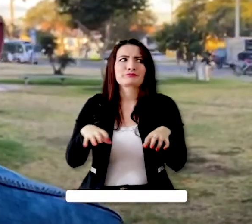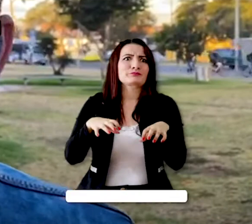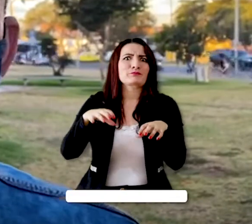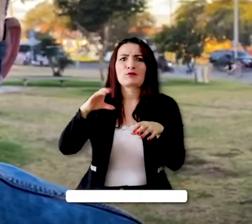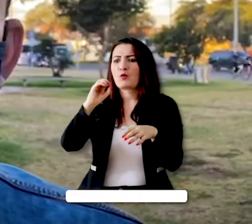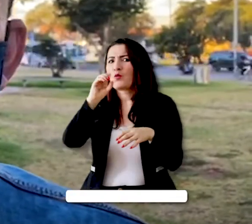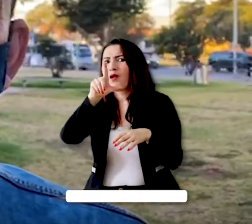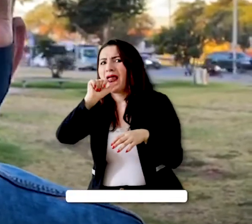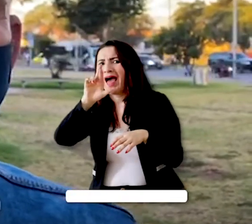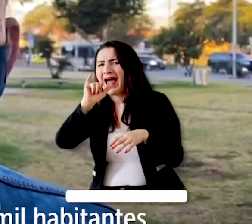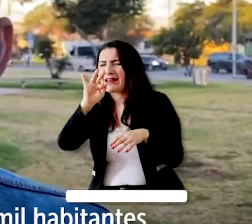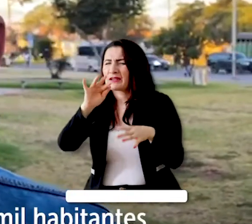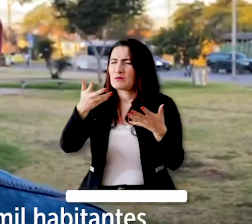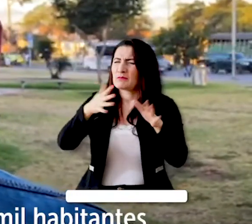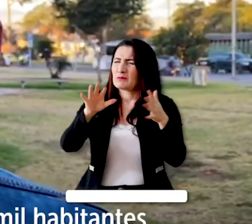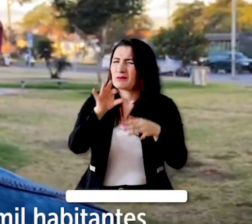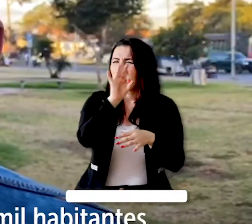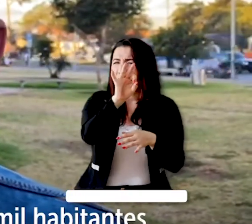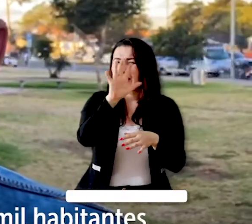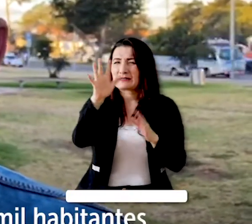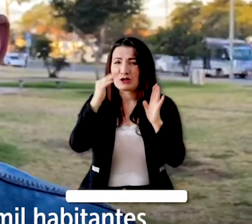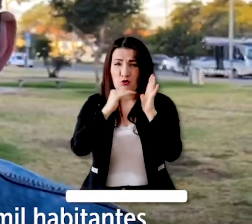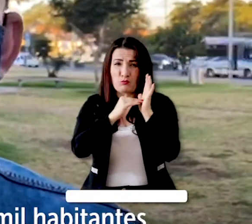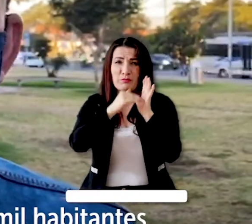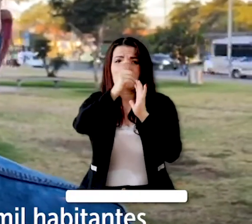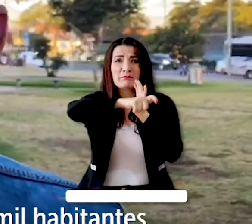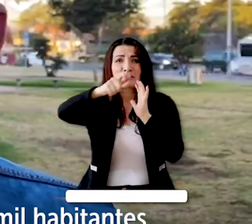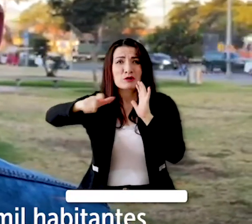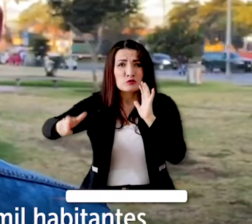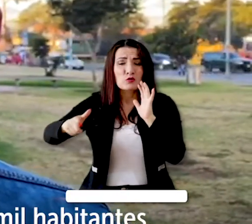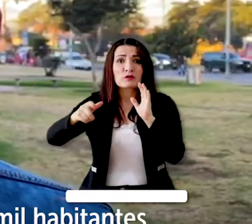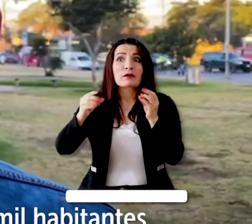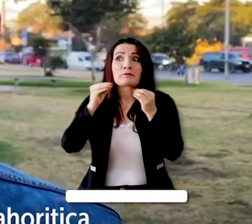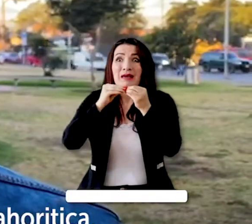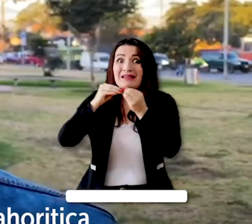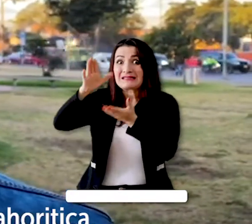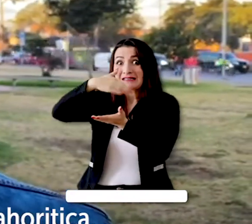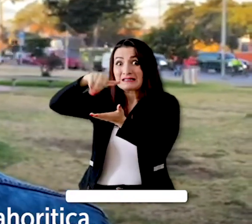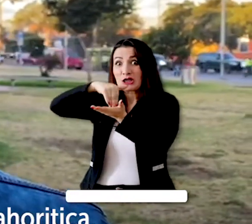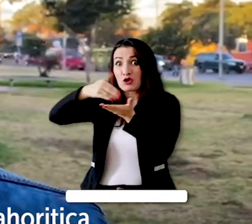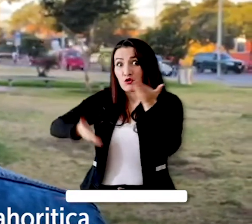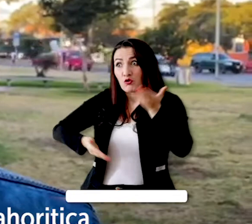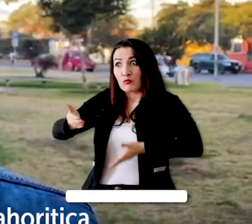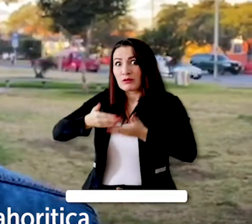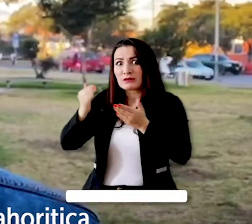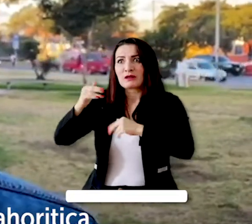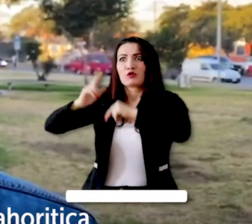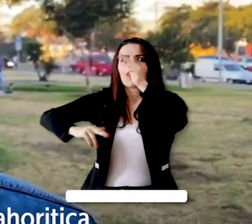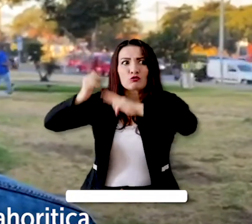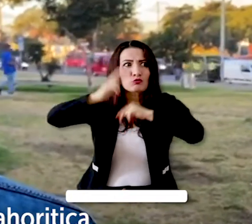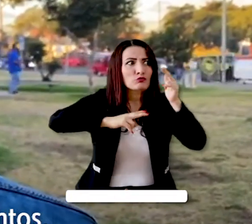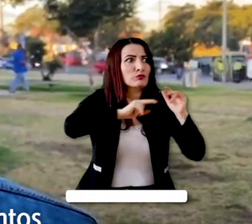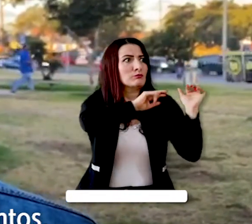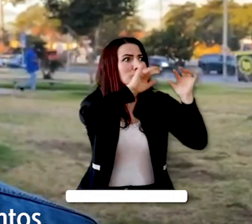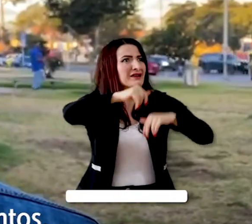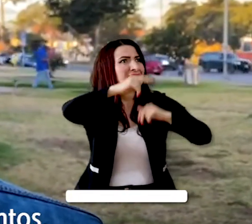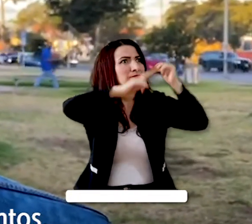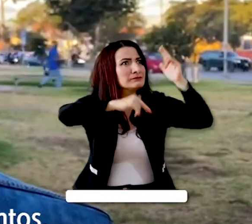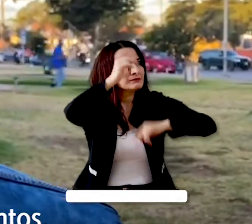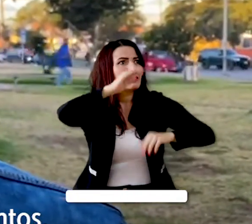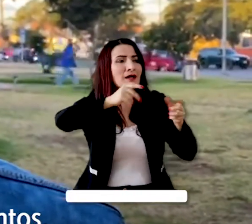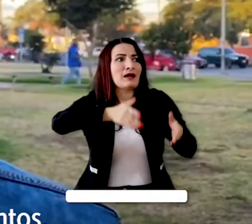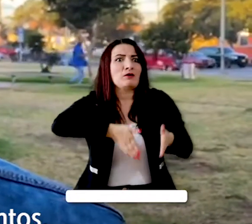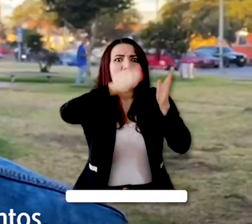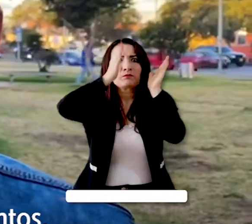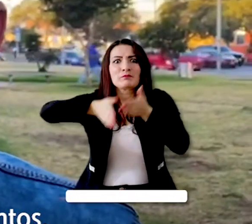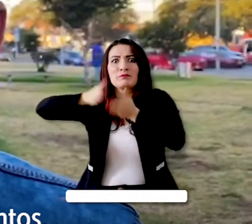en Villa del Río y Olarte, tenemos un promedio más o menos de 35 mil habitantes, más el centro comercial que se identifica, más la población